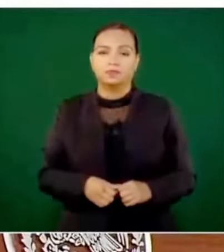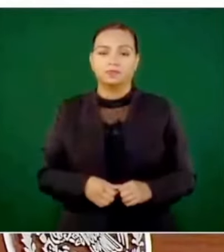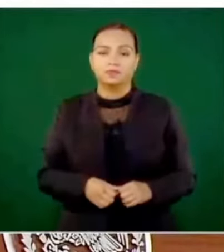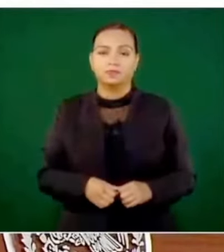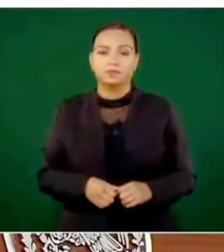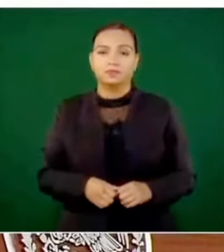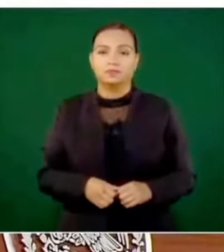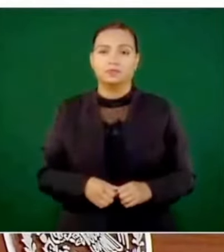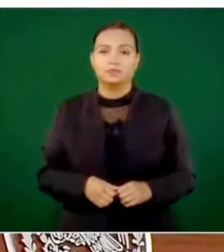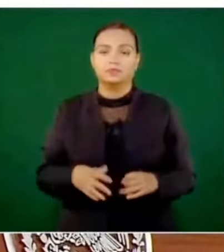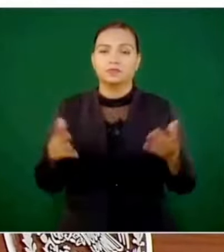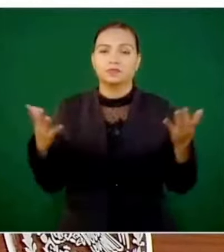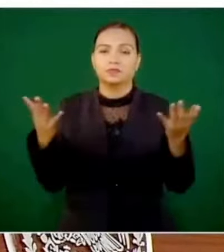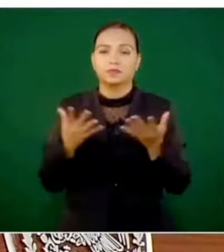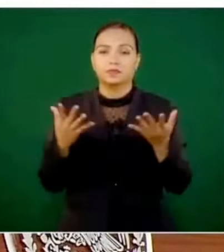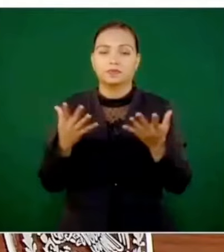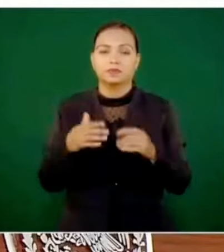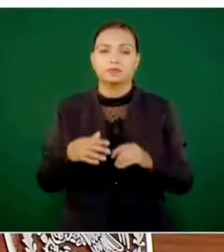lograr